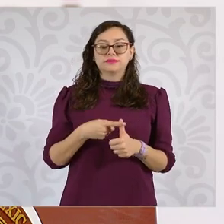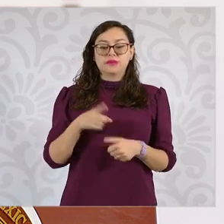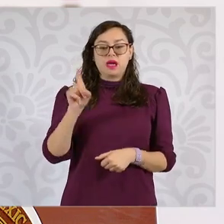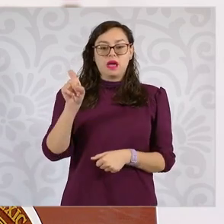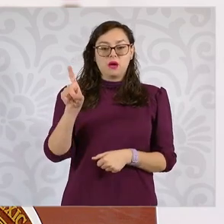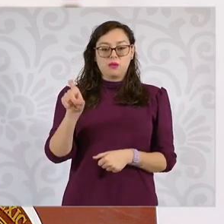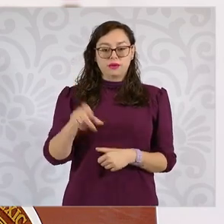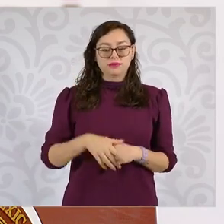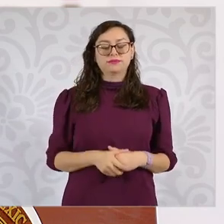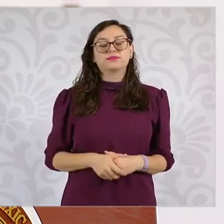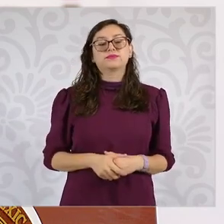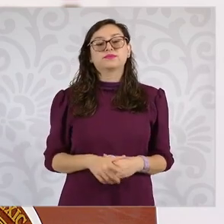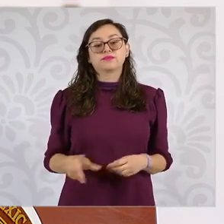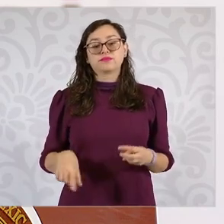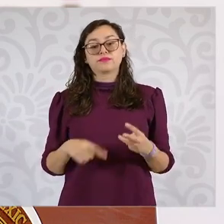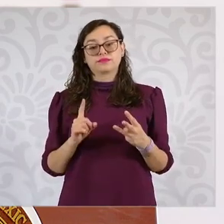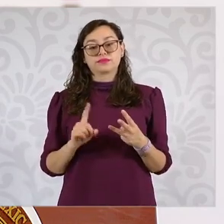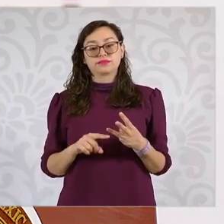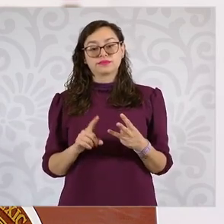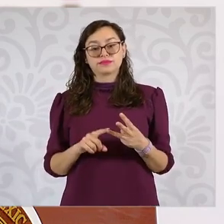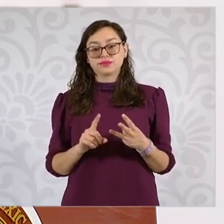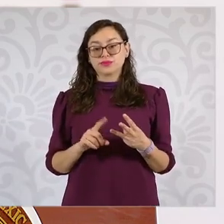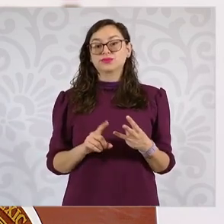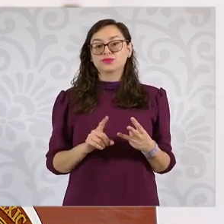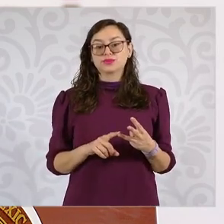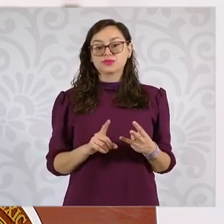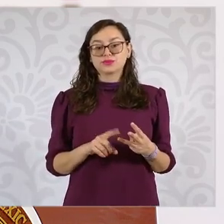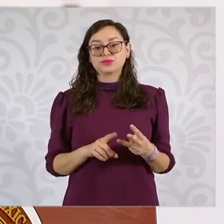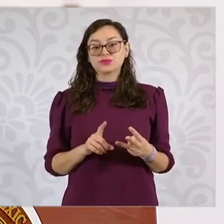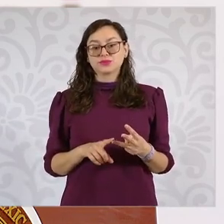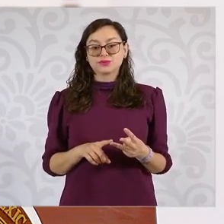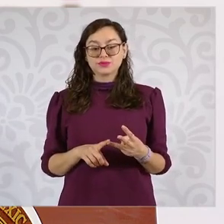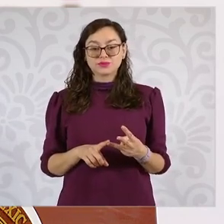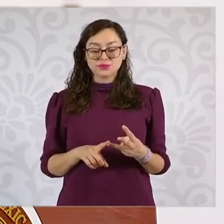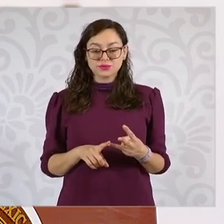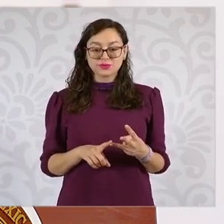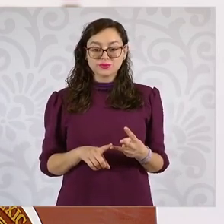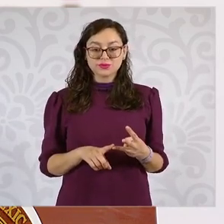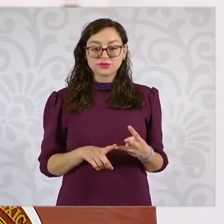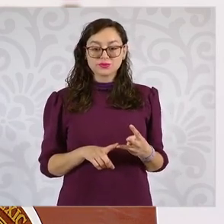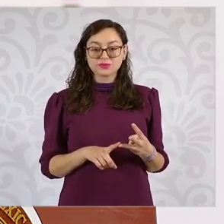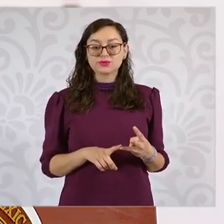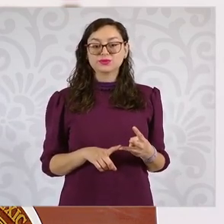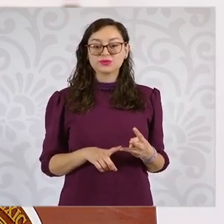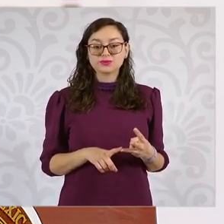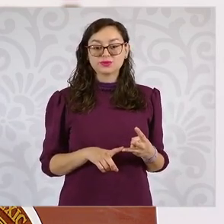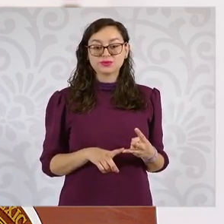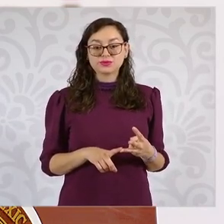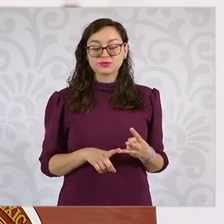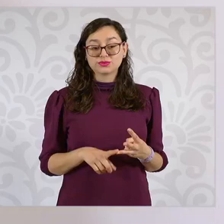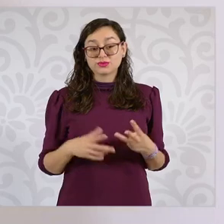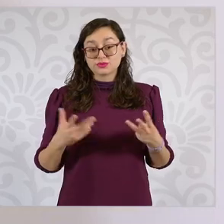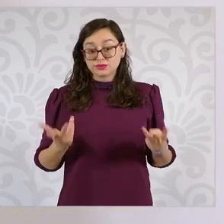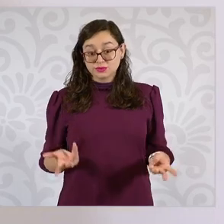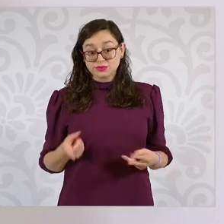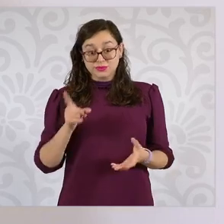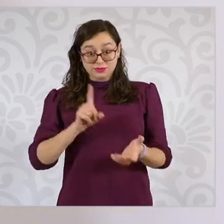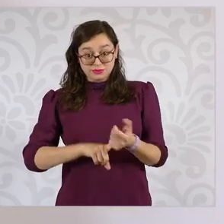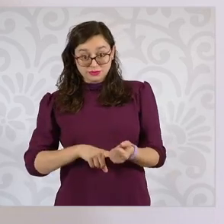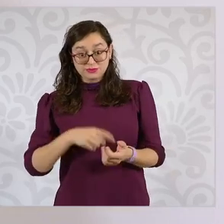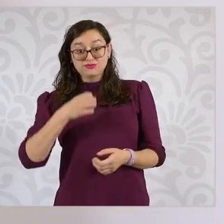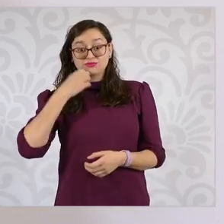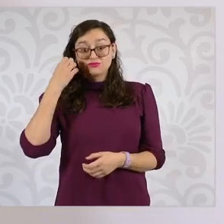Tres, tenemos que hablar y capacitar a los responsables de las cooperativas